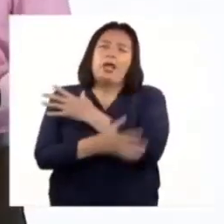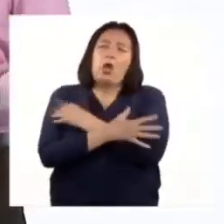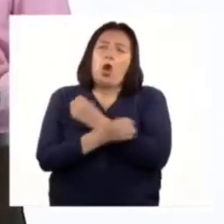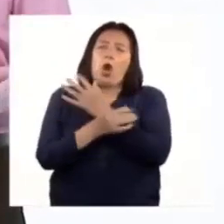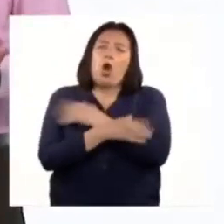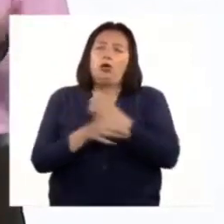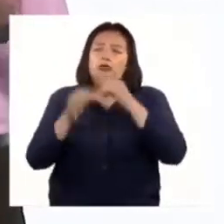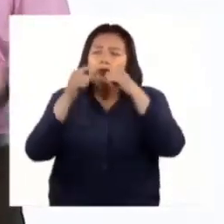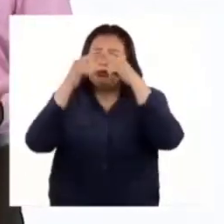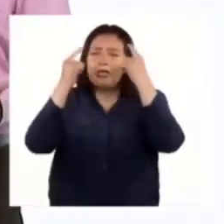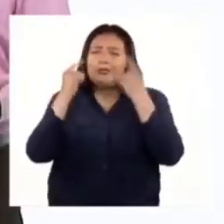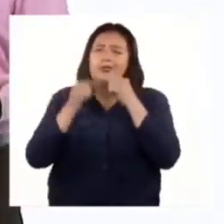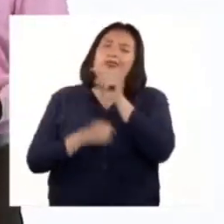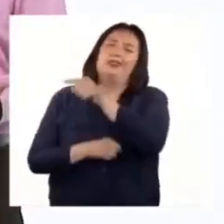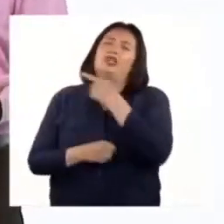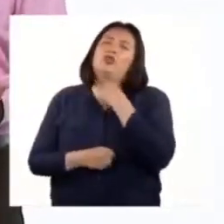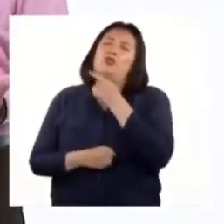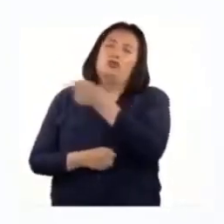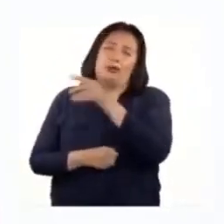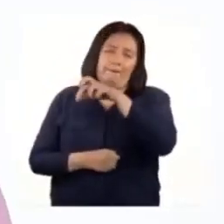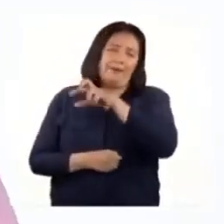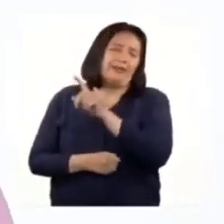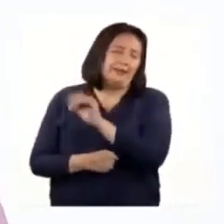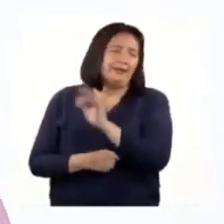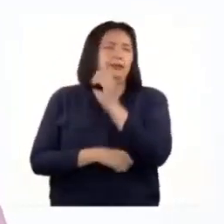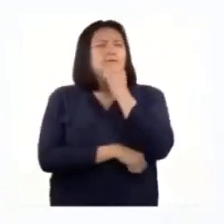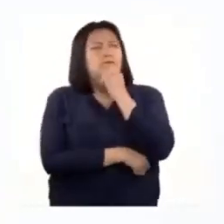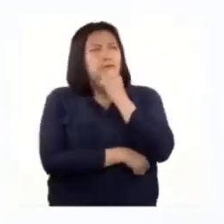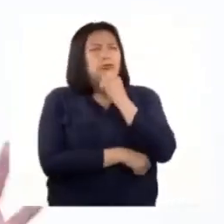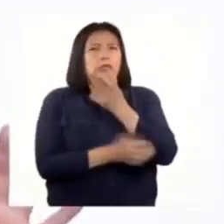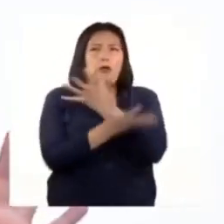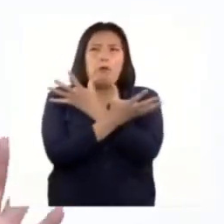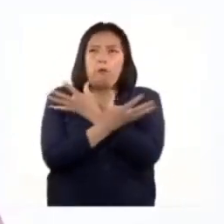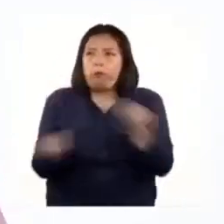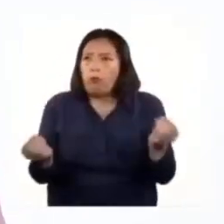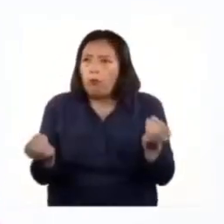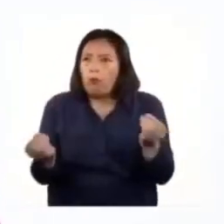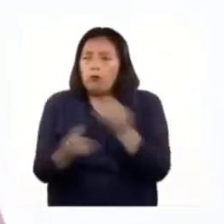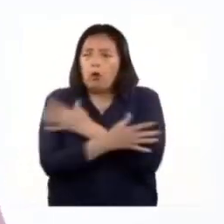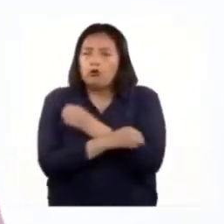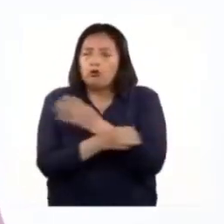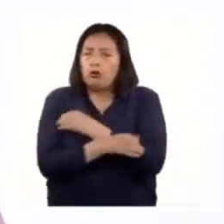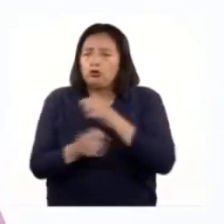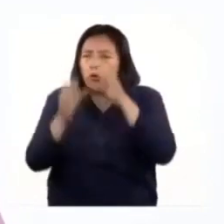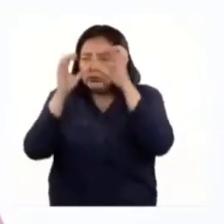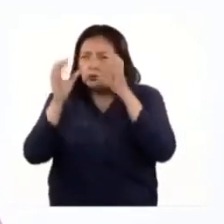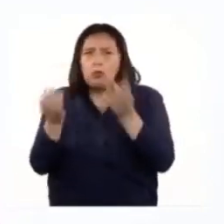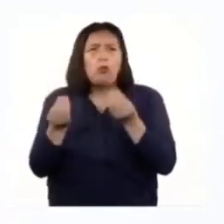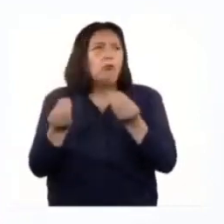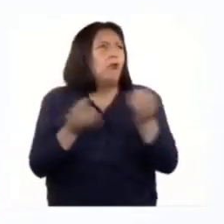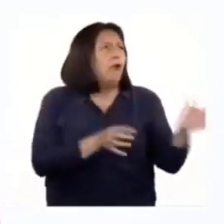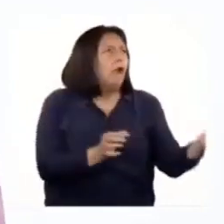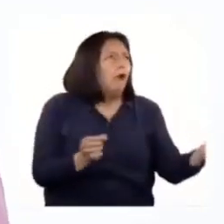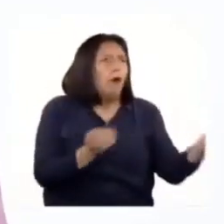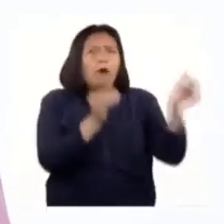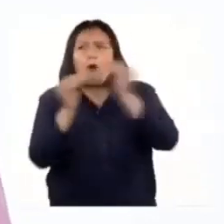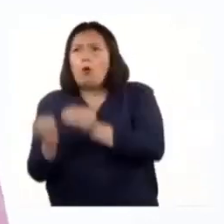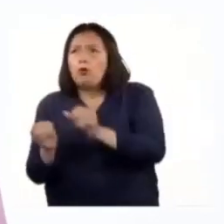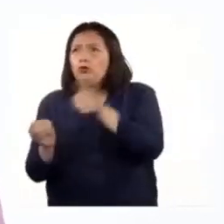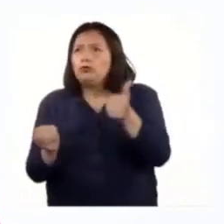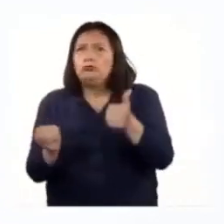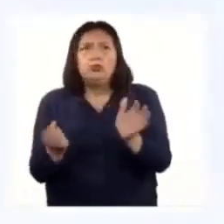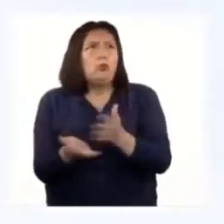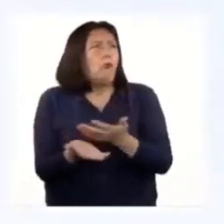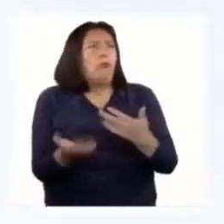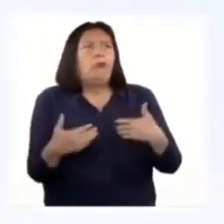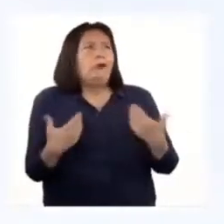contaste que es tu animal favorito, Patricia. Si desaparecieran, no podrían ser reemplazados tan fácilmente.